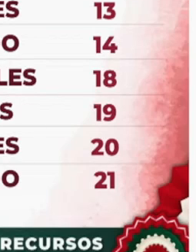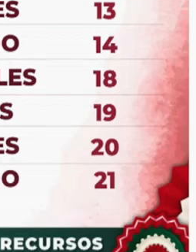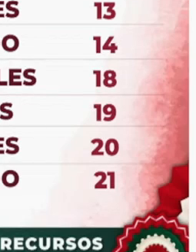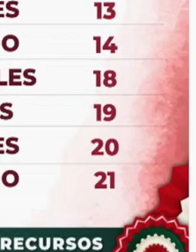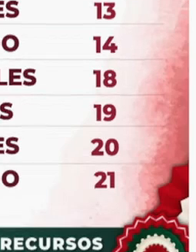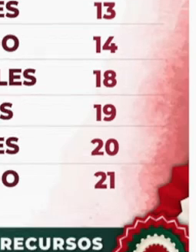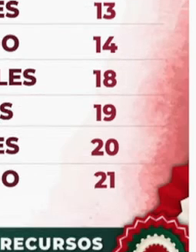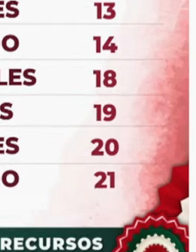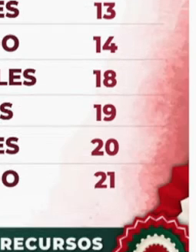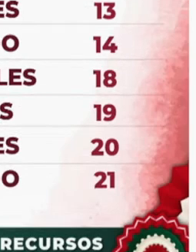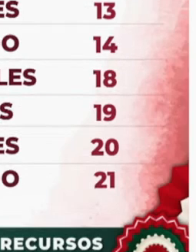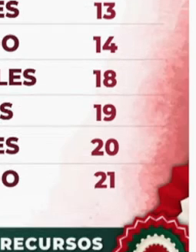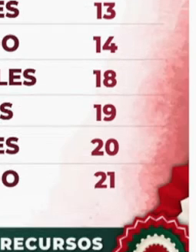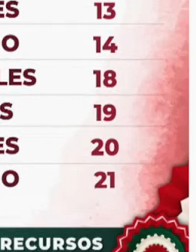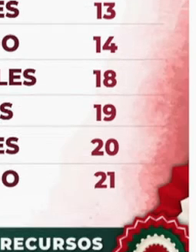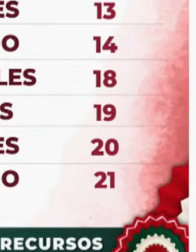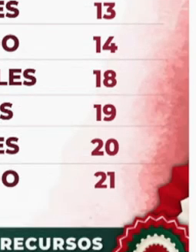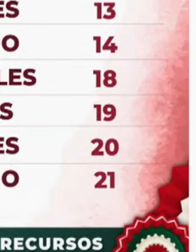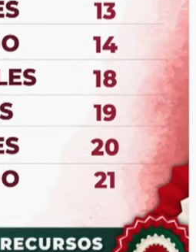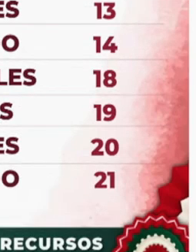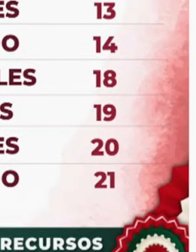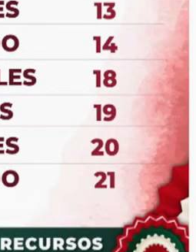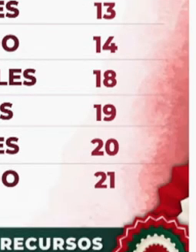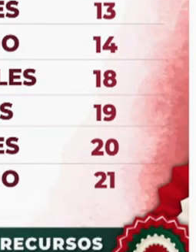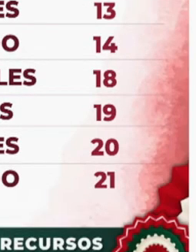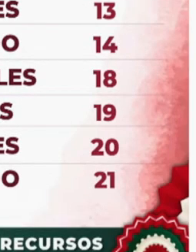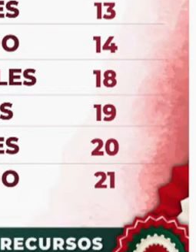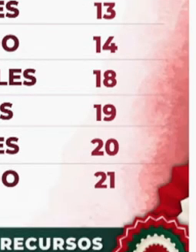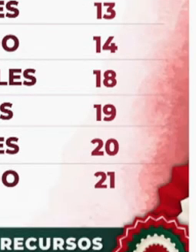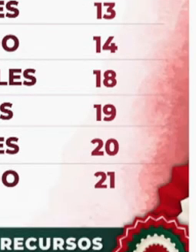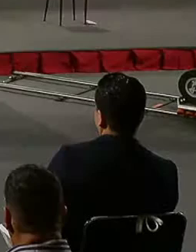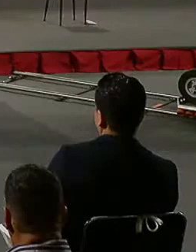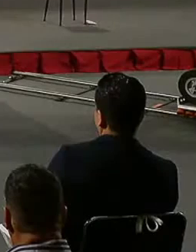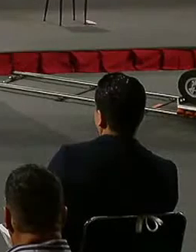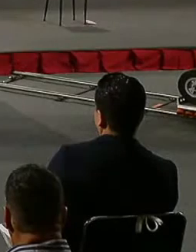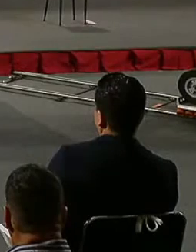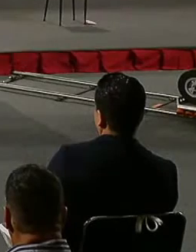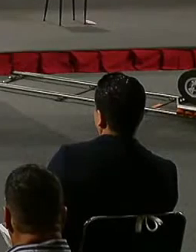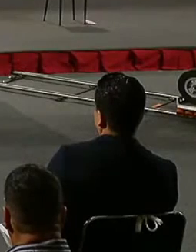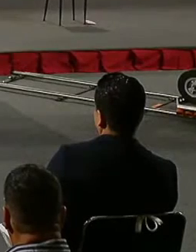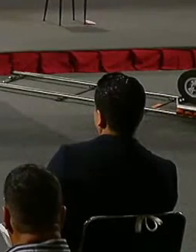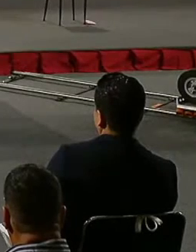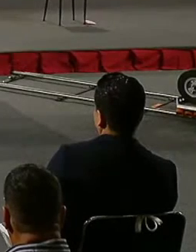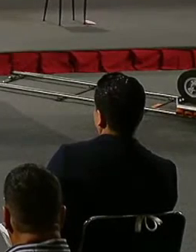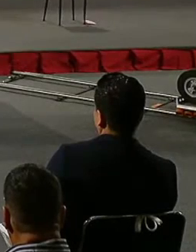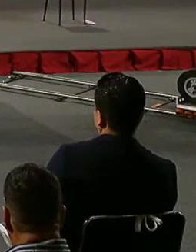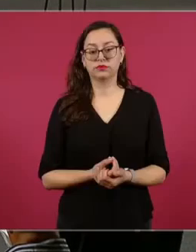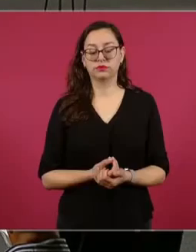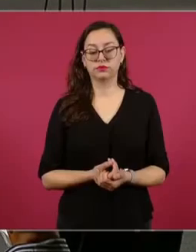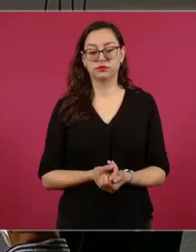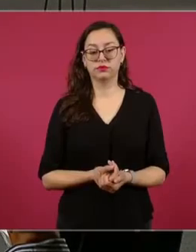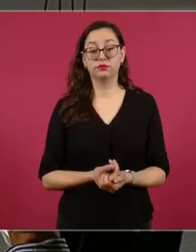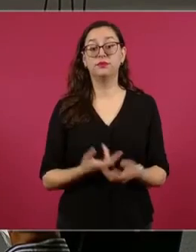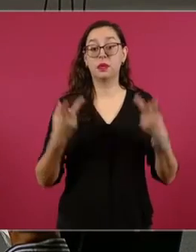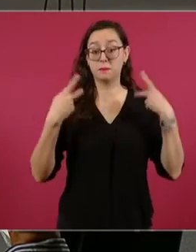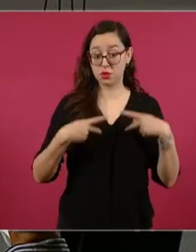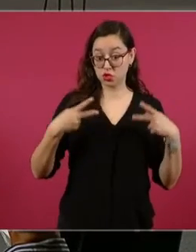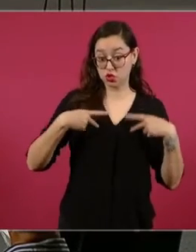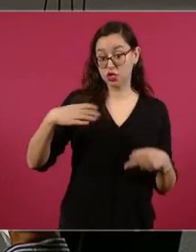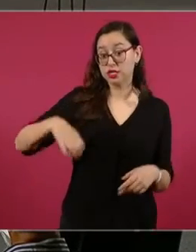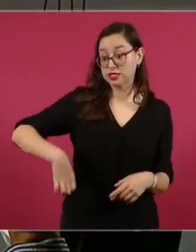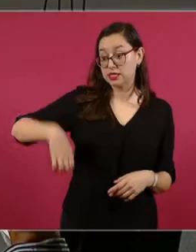Comentarles respecto al tema de mexicanos en el exterior, como se ha venido preguntando en esta conferencia, nosotros tenemos